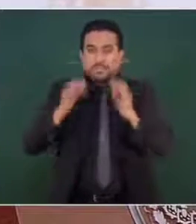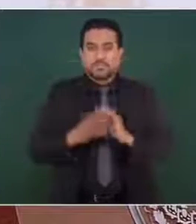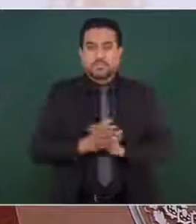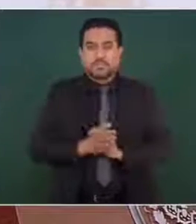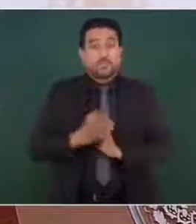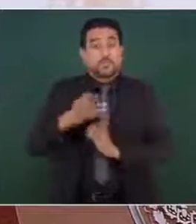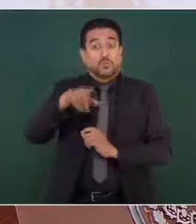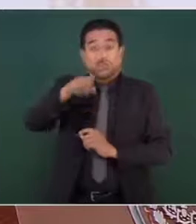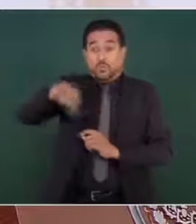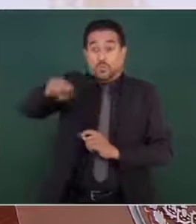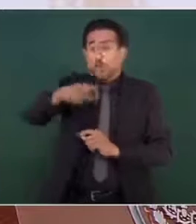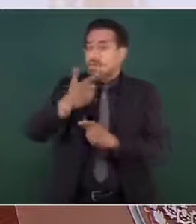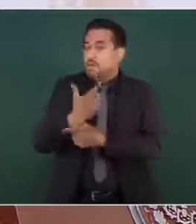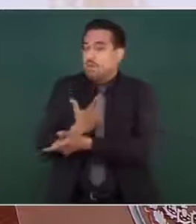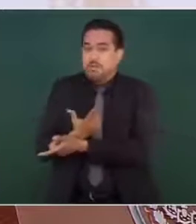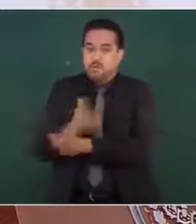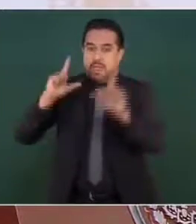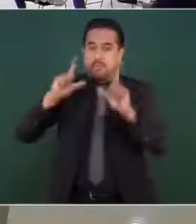libre.